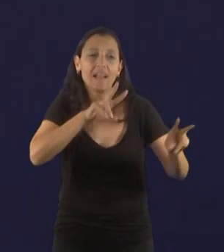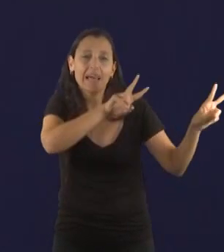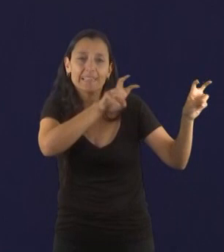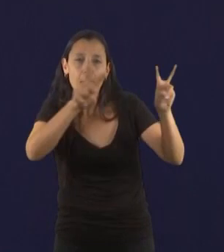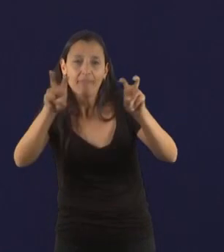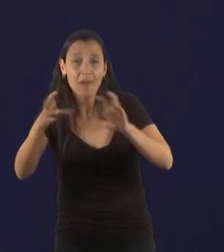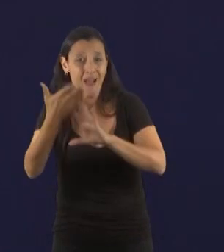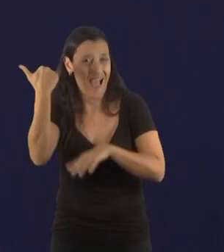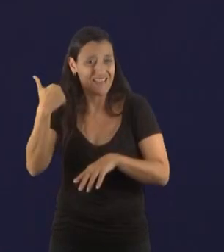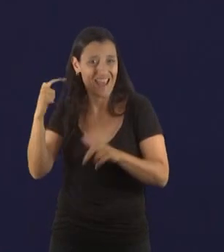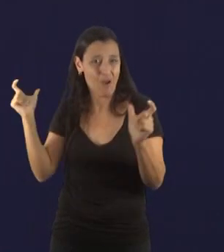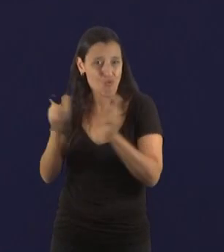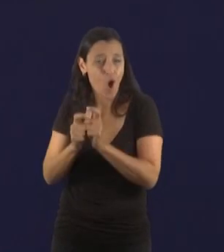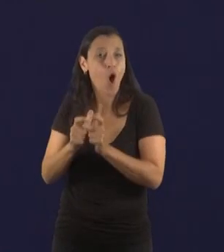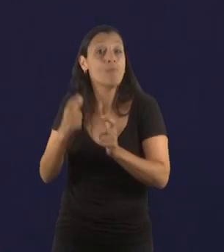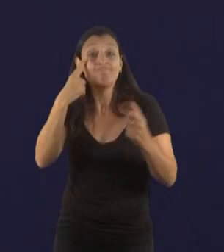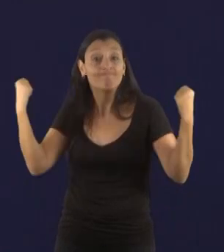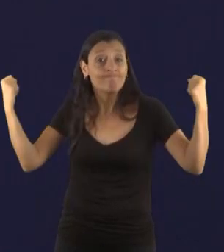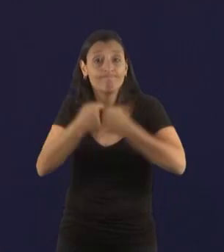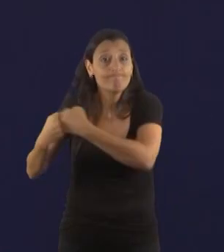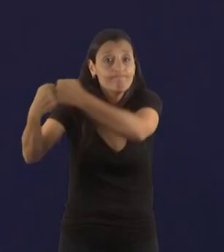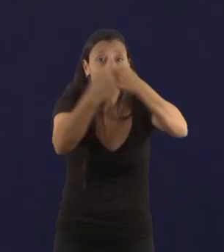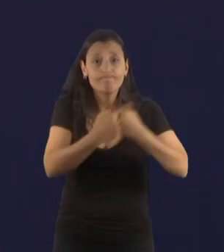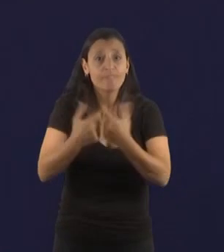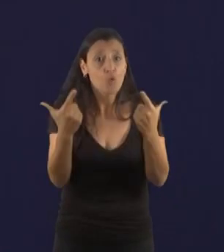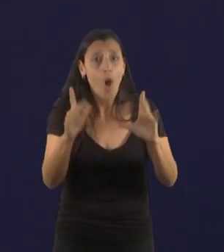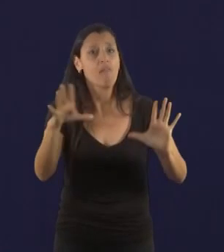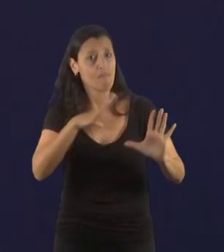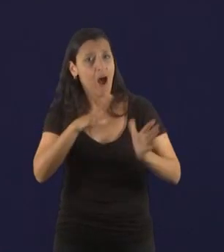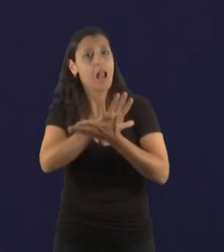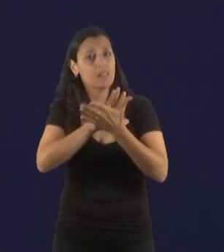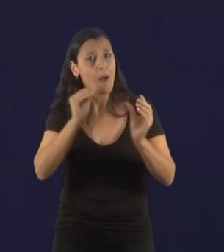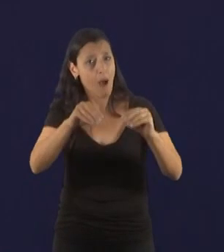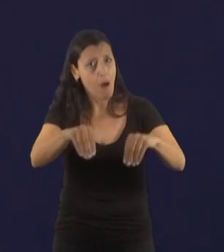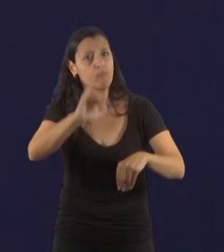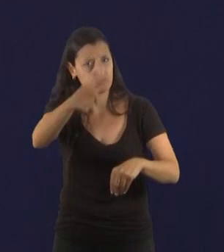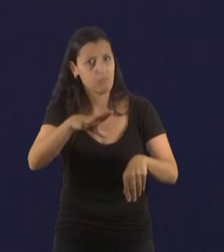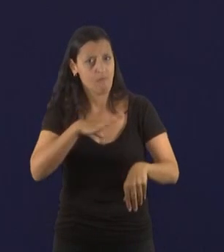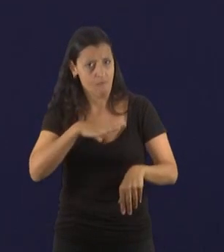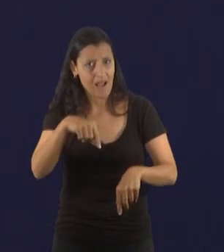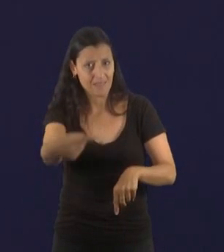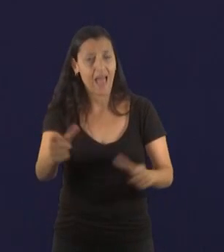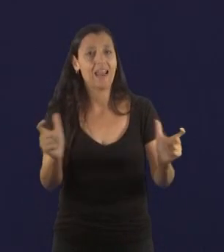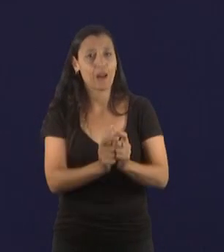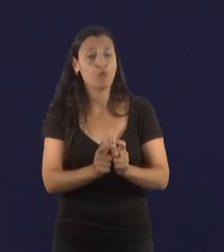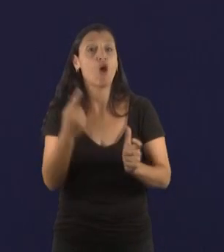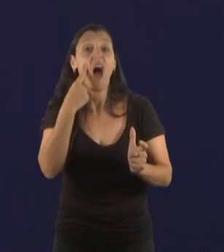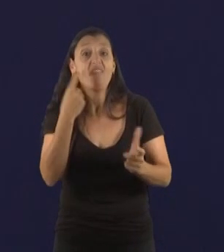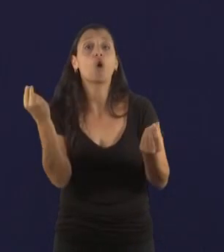hay un 100% de acuerdo y entiendo que se limarán las diferencias que puedan ocurrir.